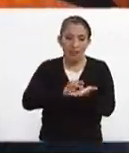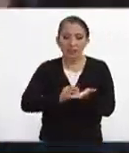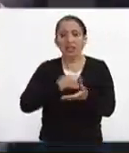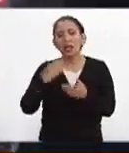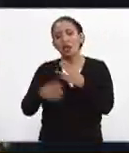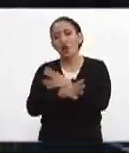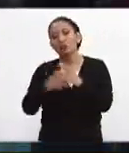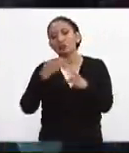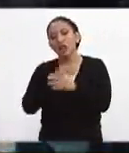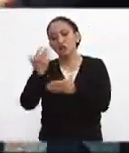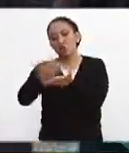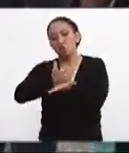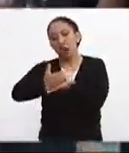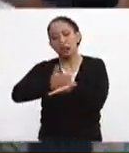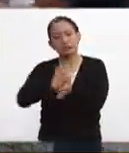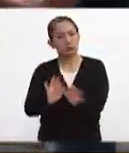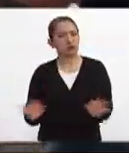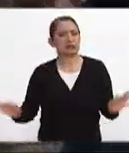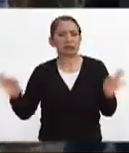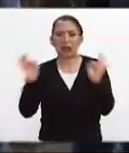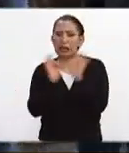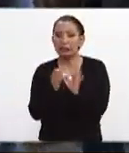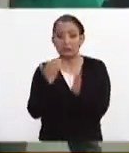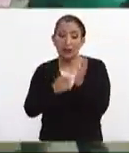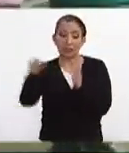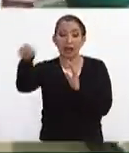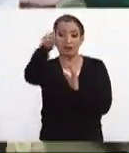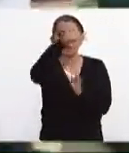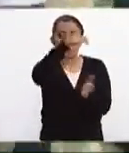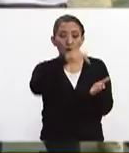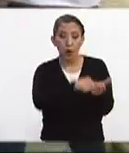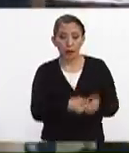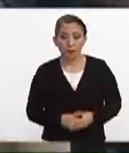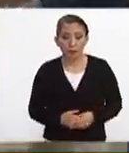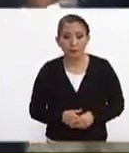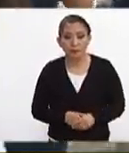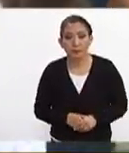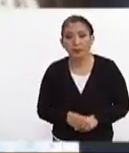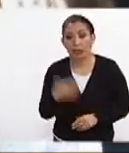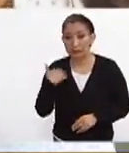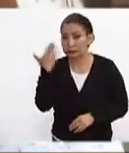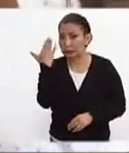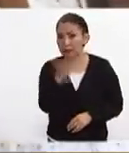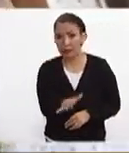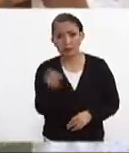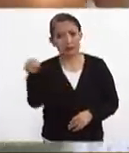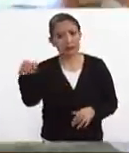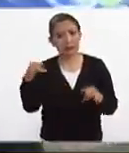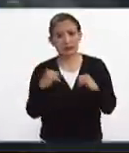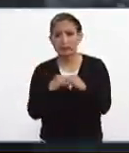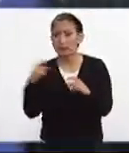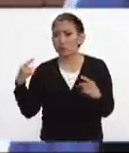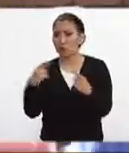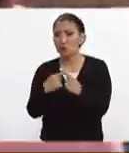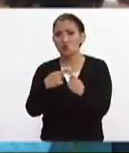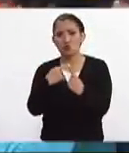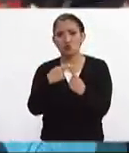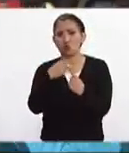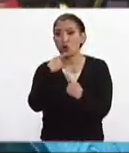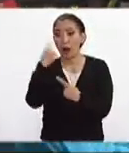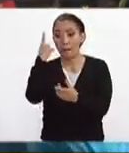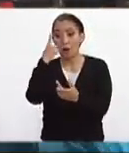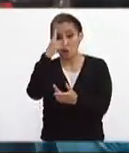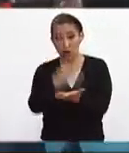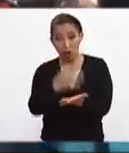de curación son cosas fundamentales y que están haciendo falta en varios puntos de la república y sabemos que esta institución que no es solo de